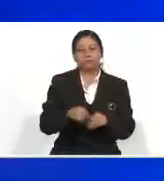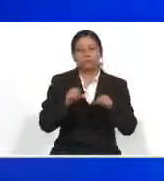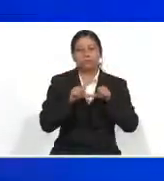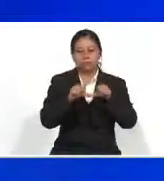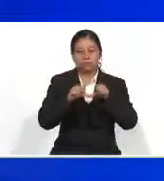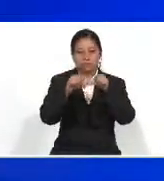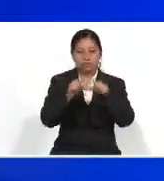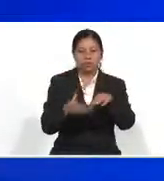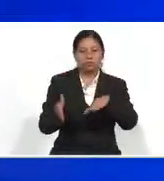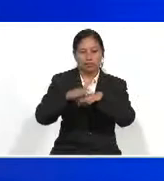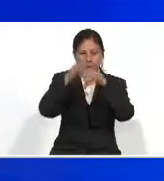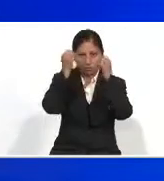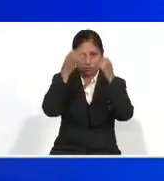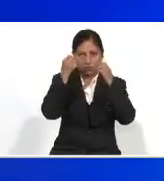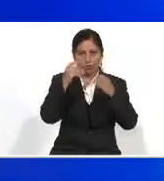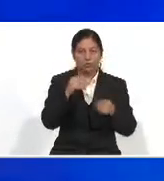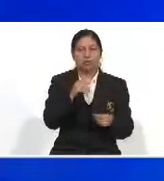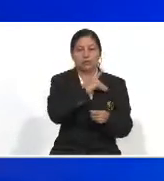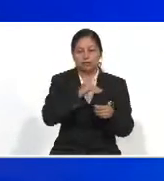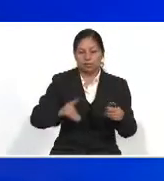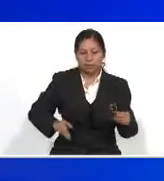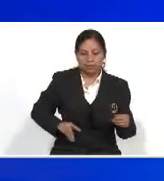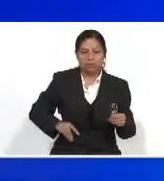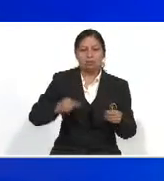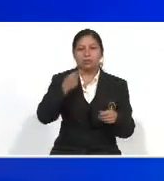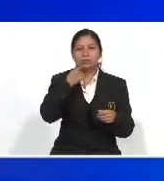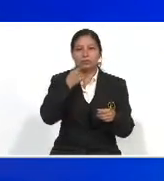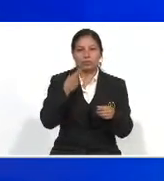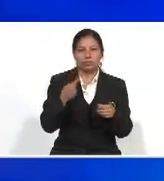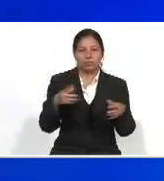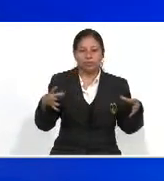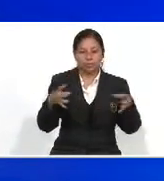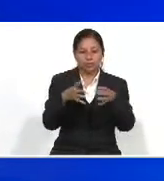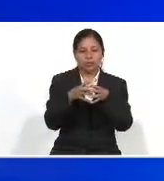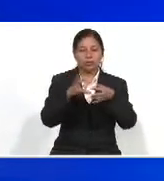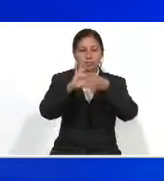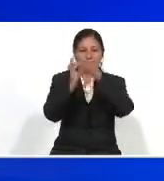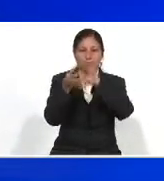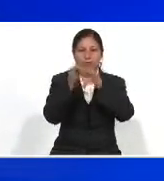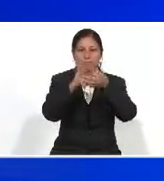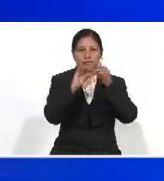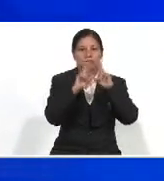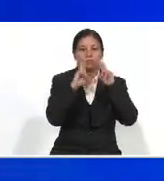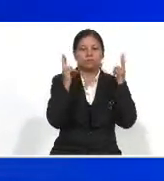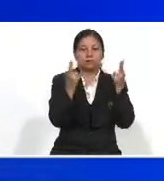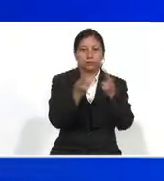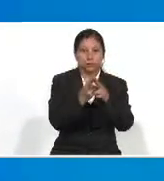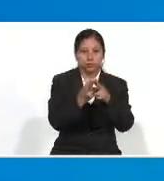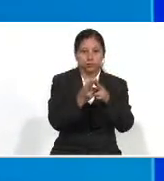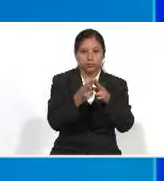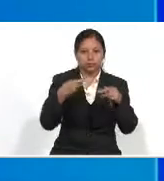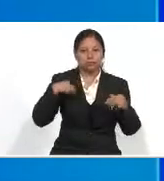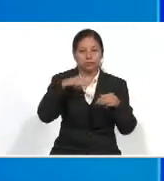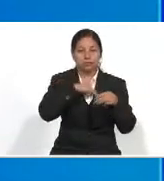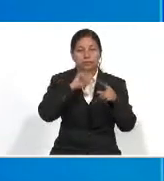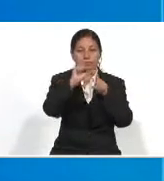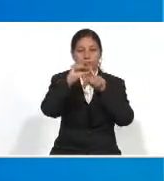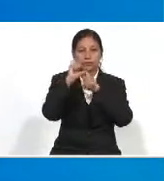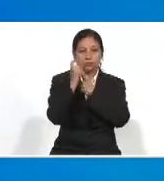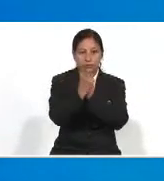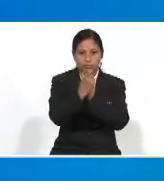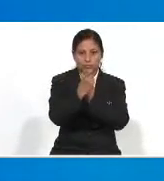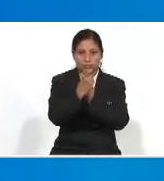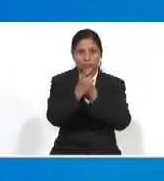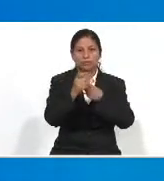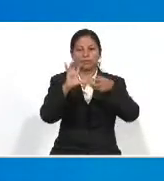Continuamos con más noticias. La diputada Vivian Preciado Navarijo, que preside la Comisión de Deportes, se reunió con autoridades del Ministerio de Cultura, de la